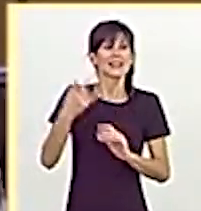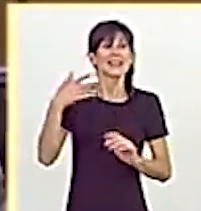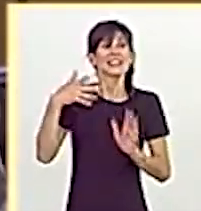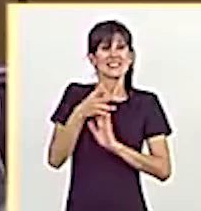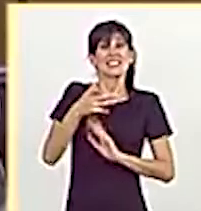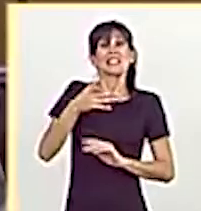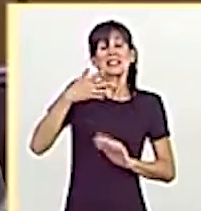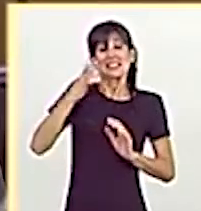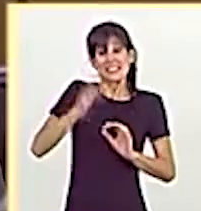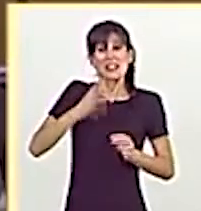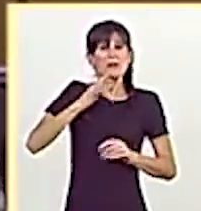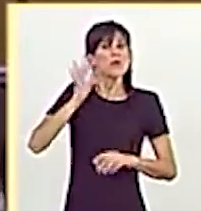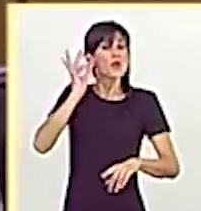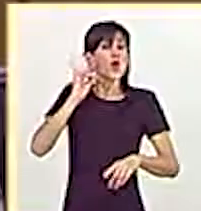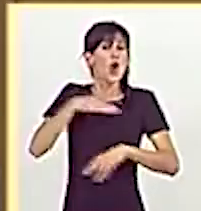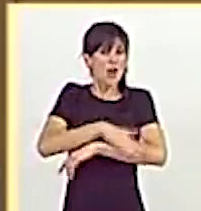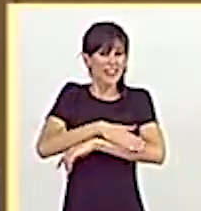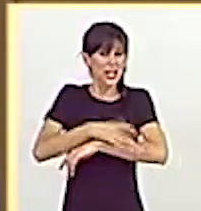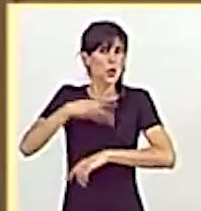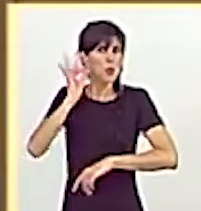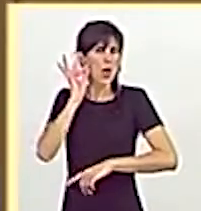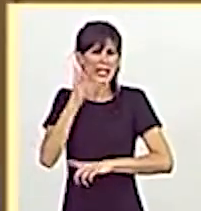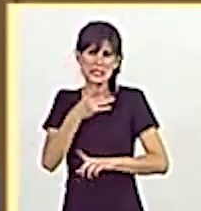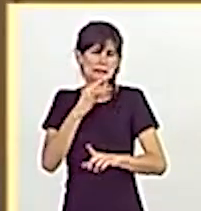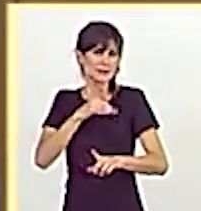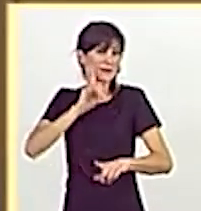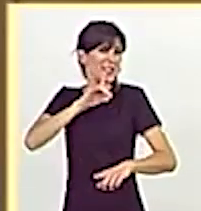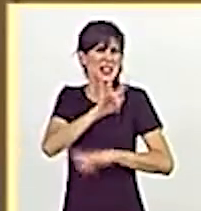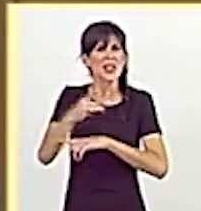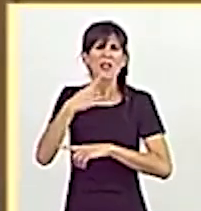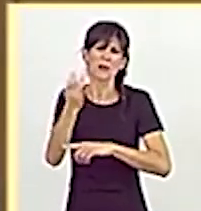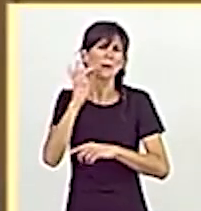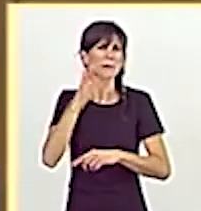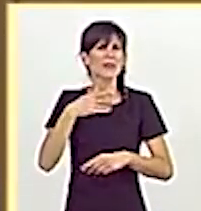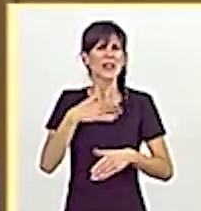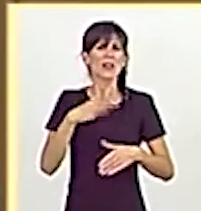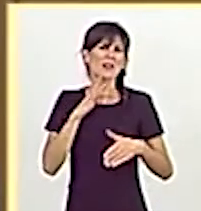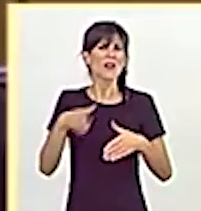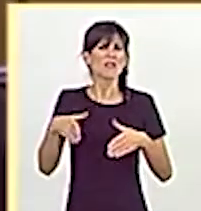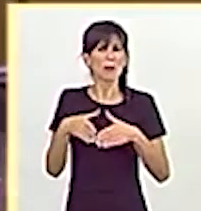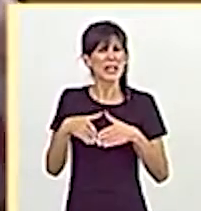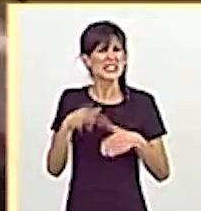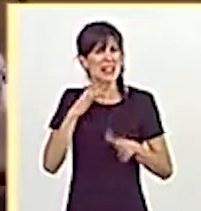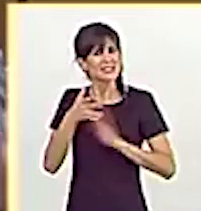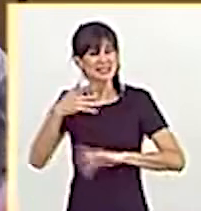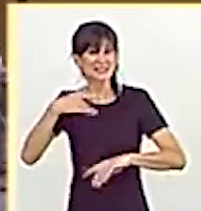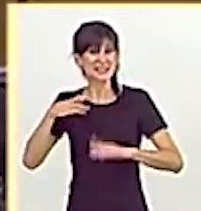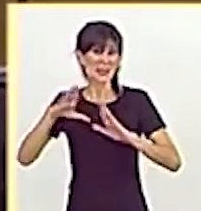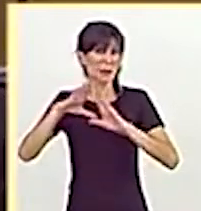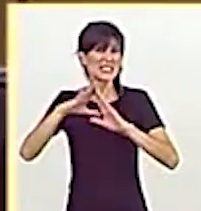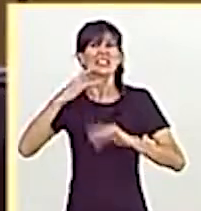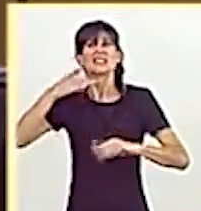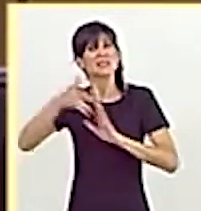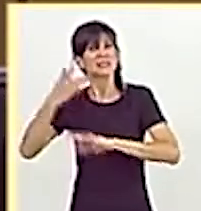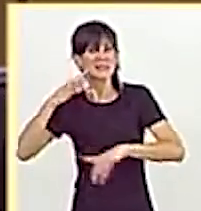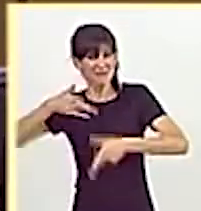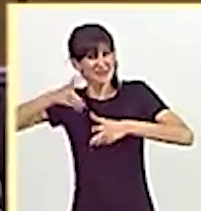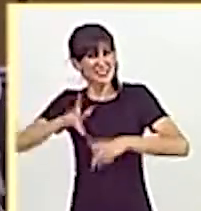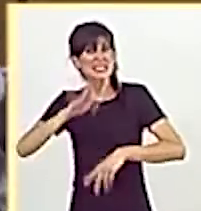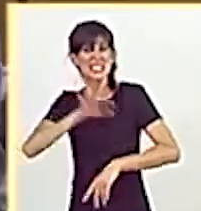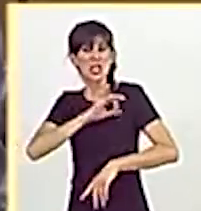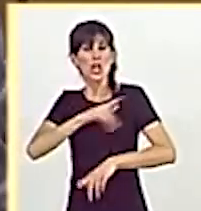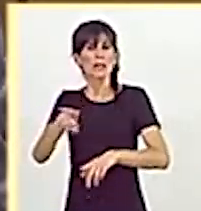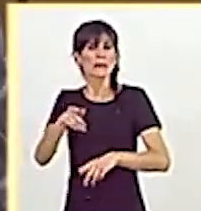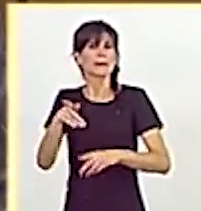mintiendo a las mujeres porque ustedes van de feministas y tienen sentado en el Consejo de Ministros a un vicepresidente, al señor Iglesias, que está